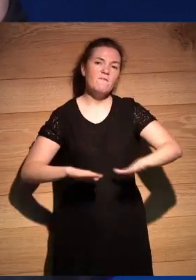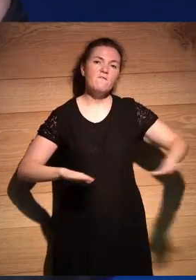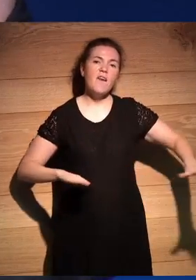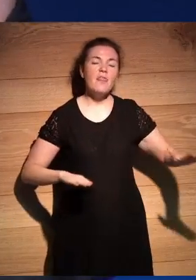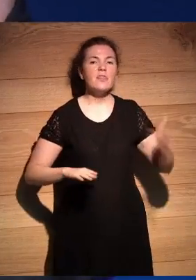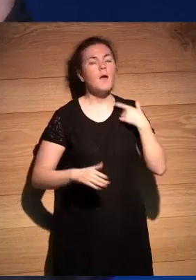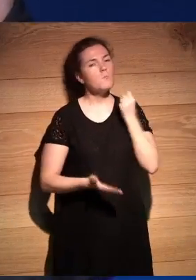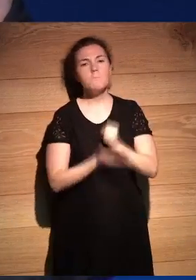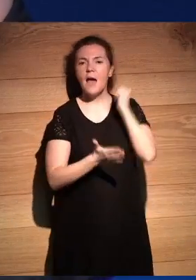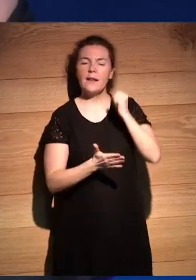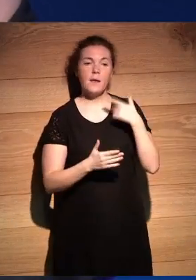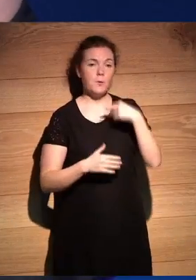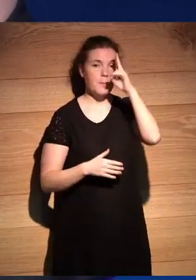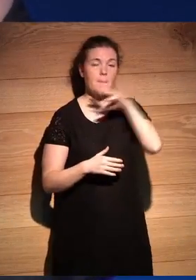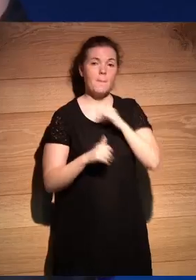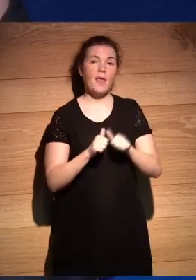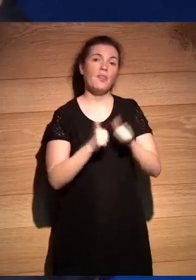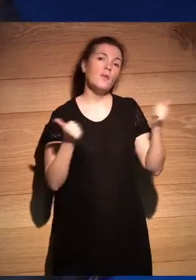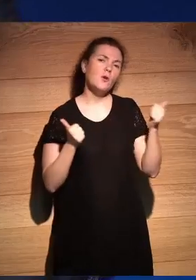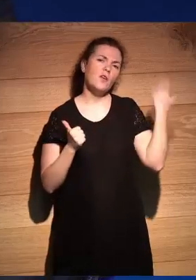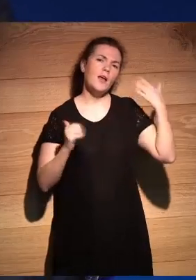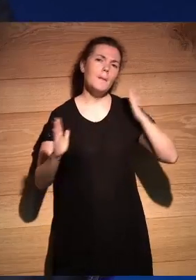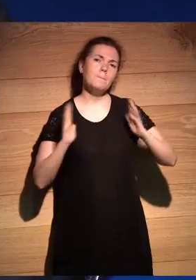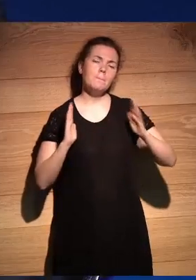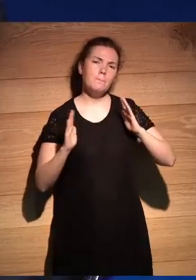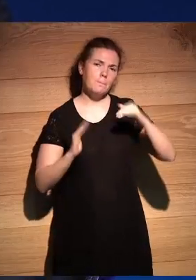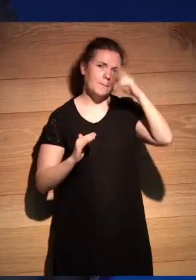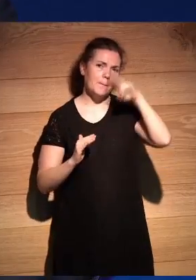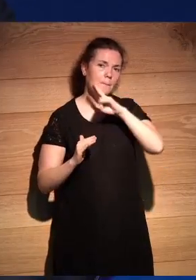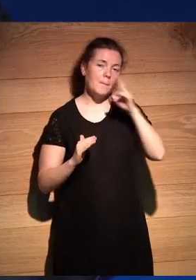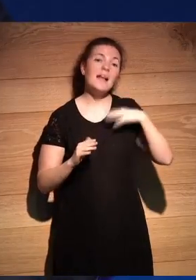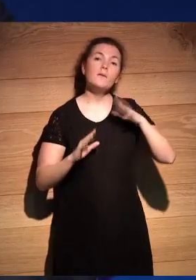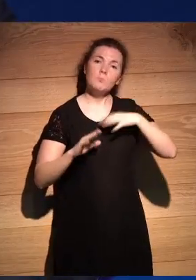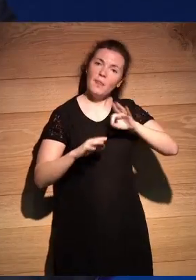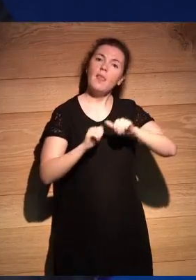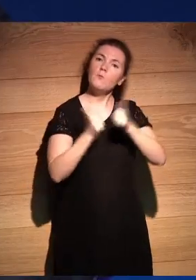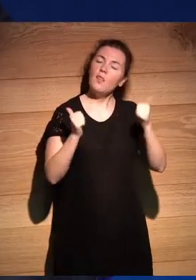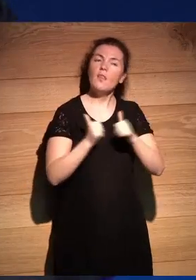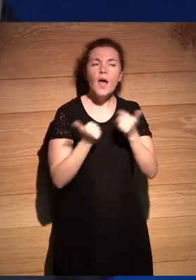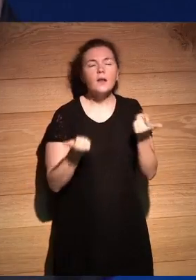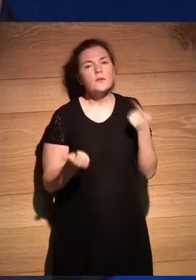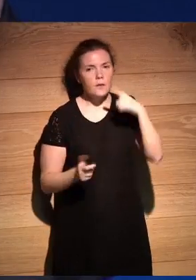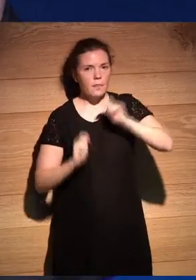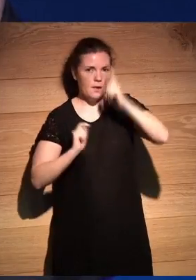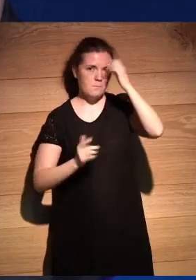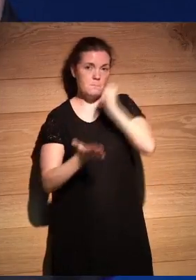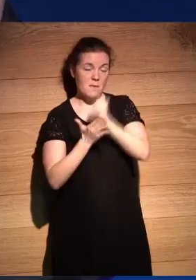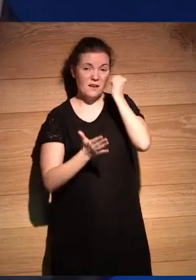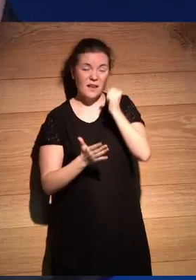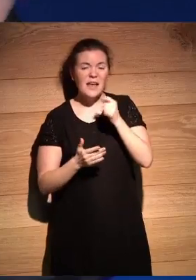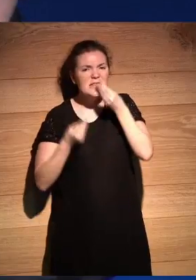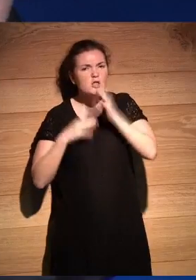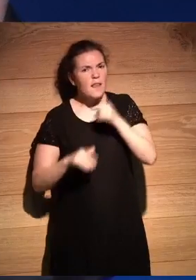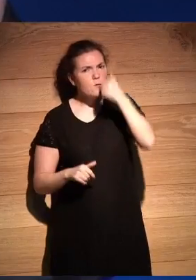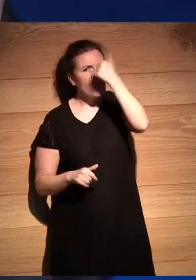por el divorcio ¿no? de los padres que fue la época en que los padres decidieron que se podían divorciar y era la historia de un hombre que